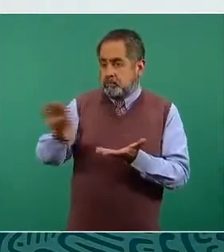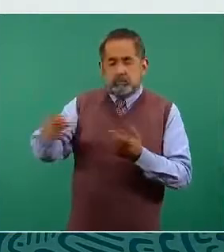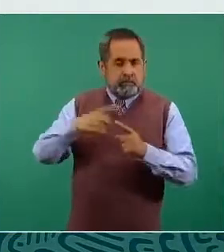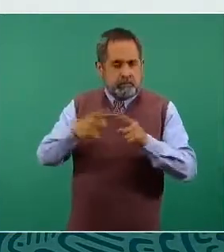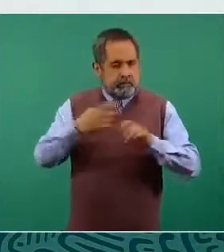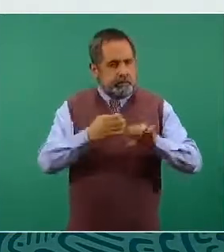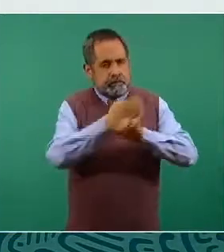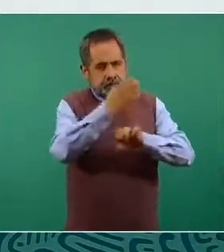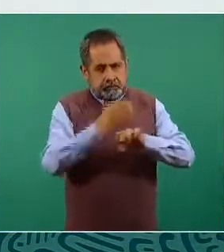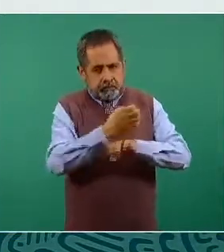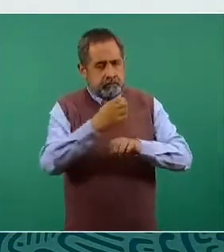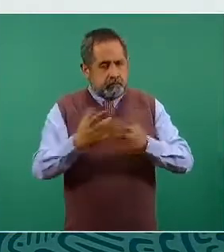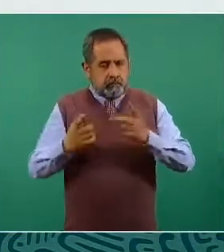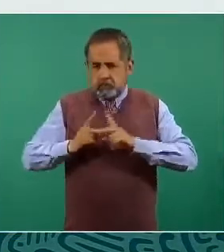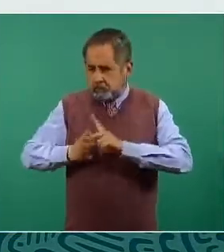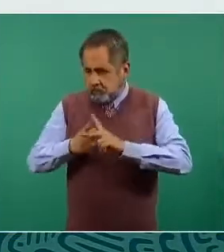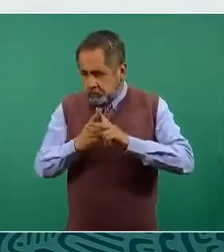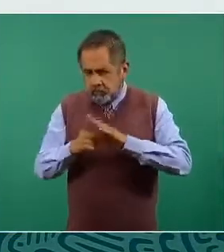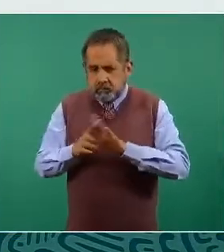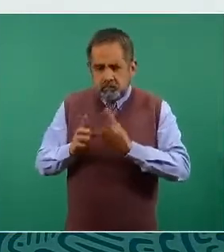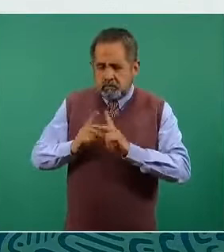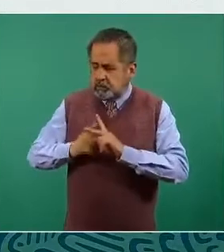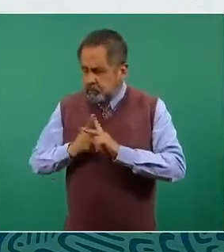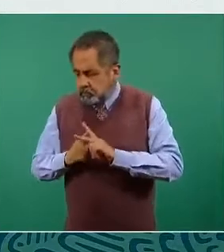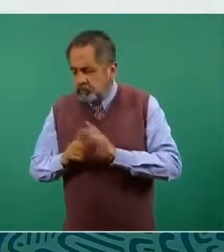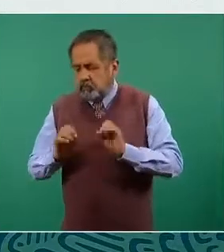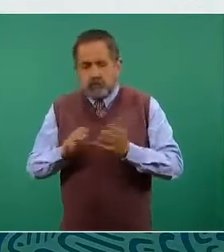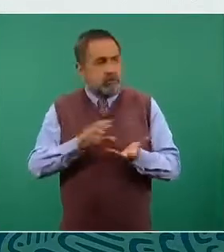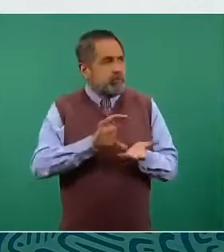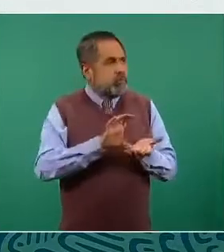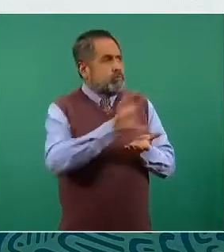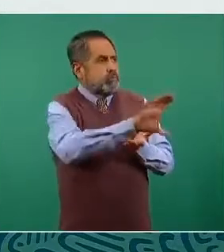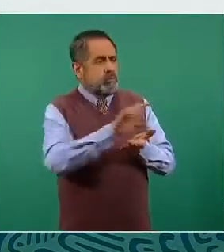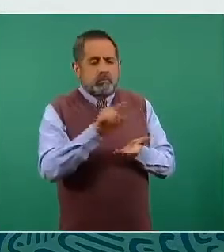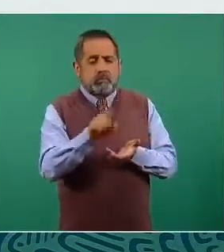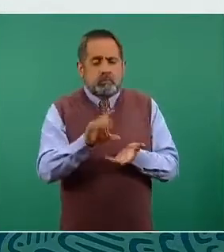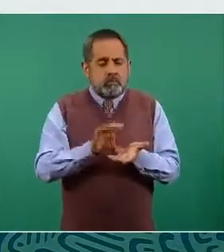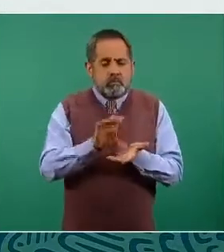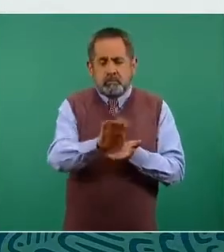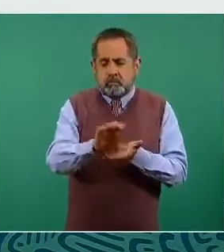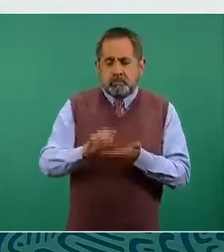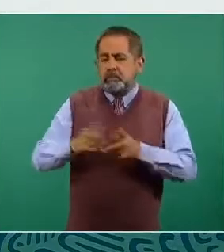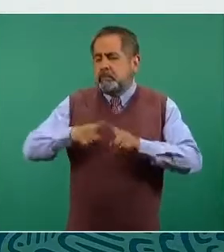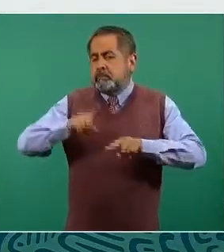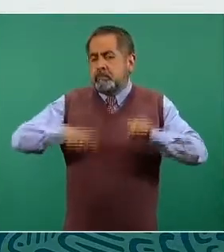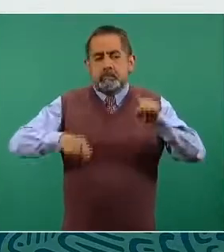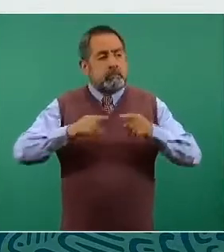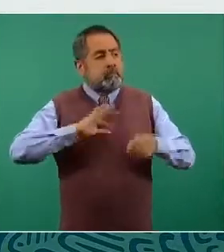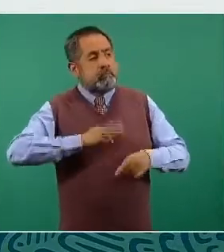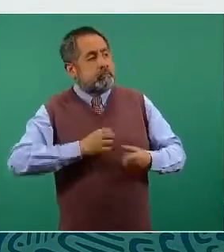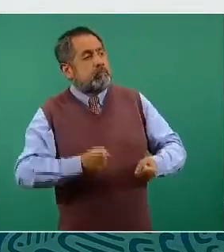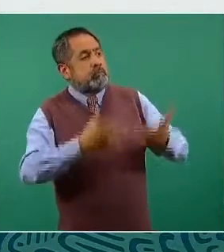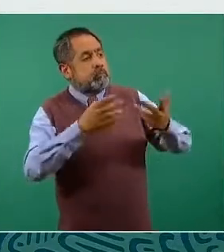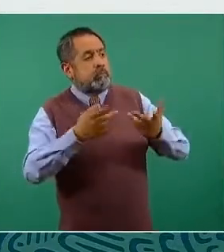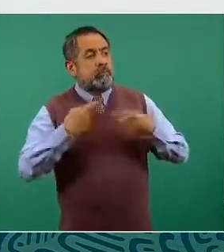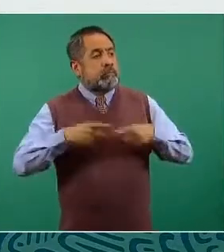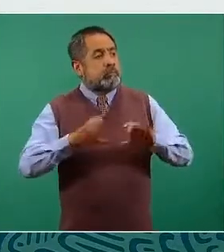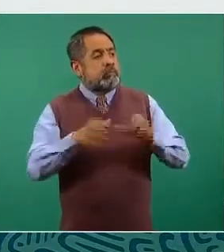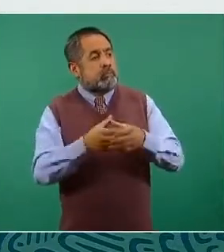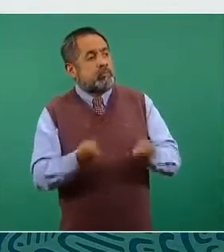entidades federativas siguiendo criterios técnicos, tanto del análisis epidemiológico como de la vulnerabilidad poblacional.